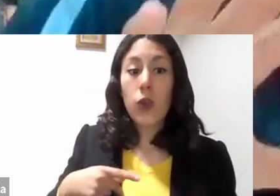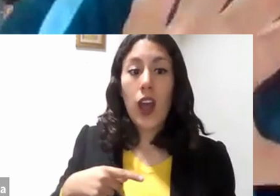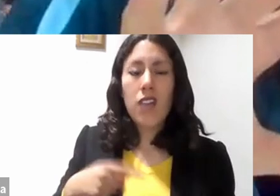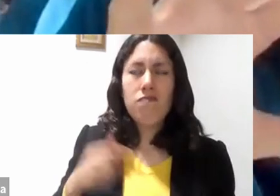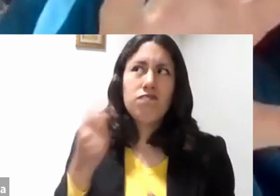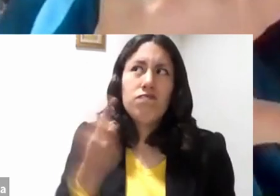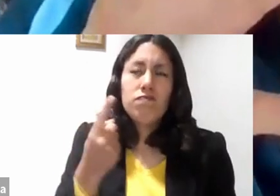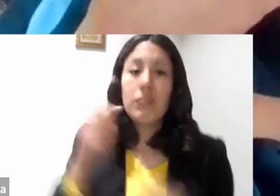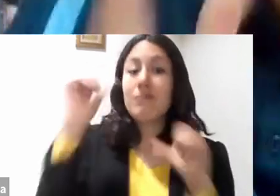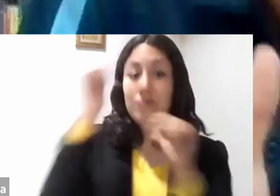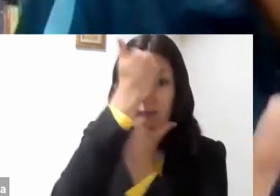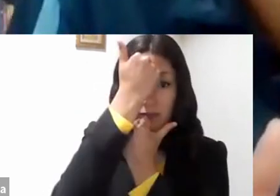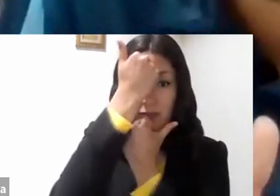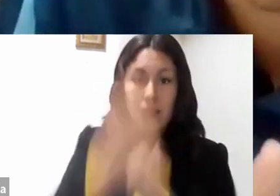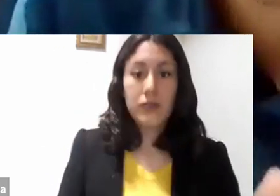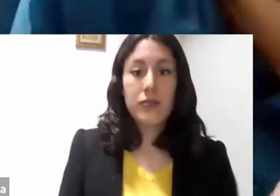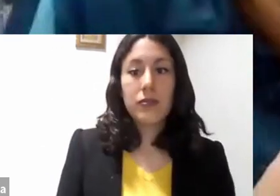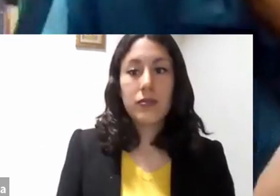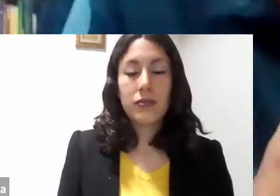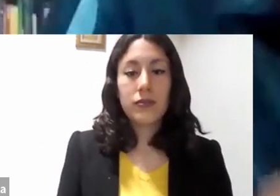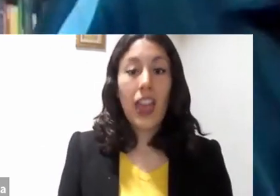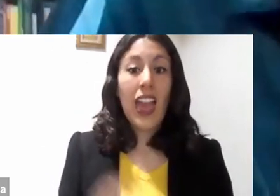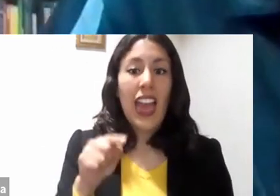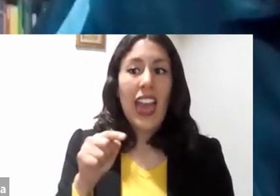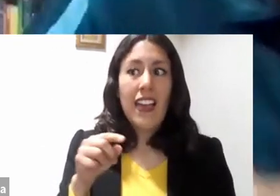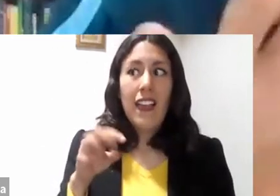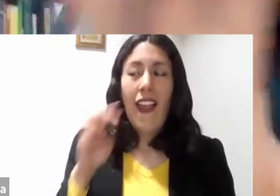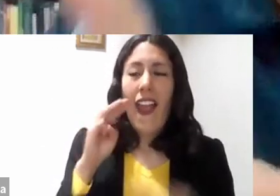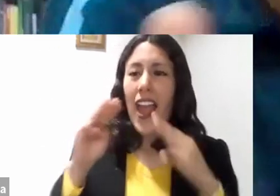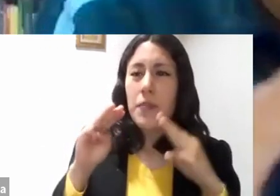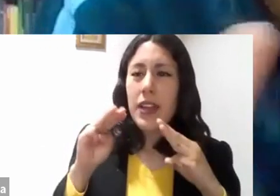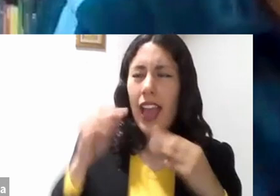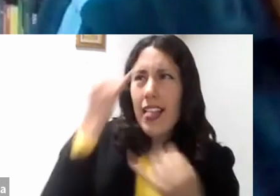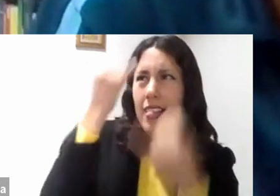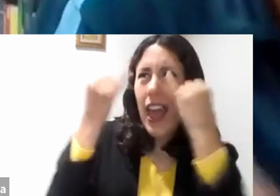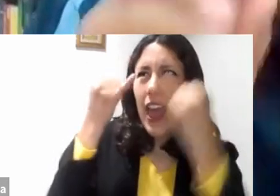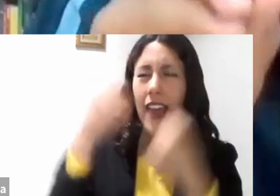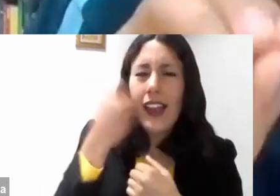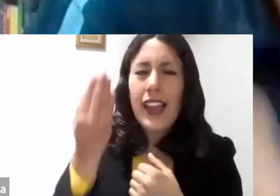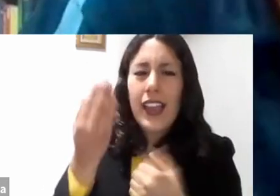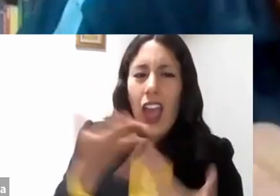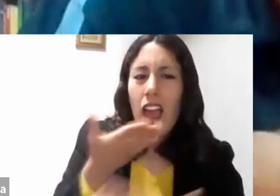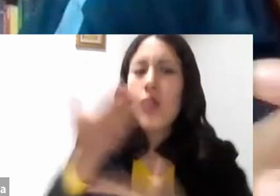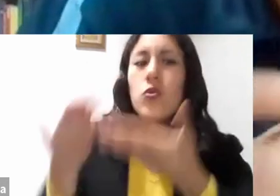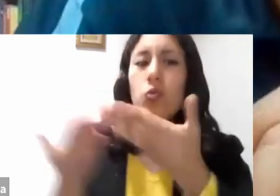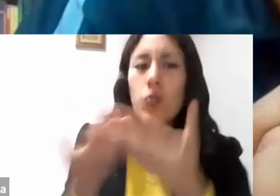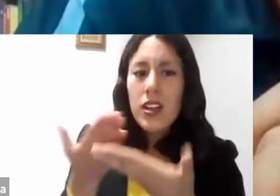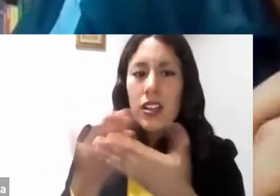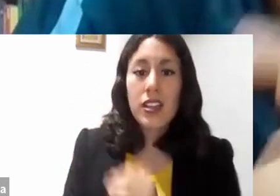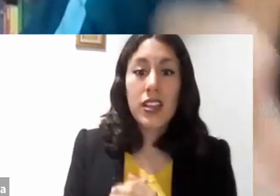Esa era la esencia, ¿verdad? El mensaje que quería comunicar Jesús a través de esa parábola tan sencilla pero tan profunda